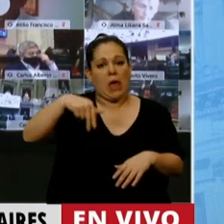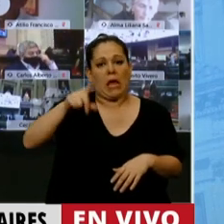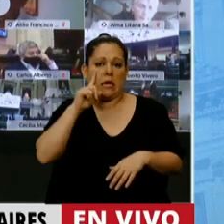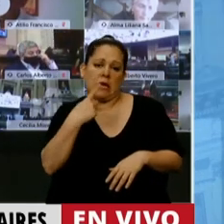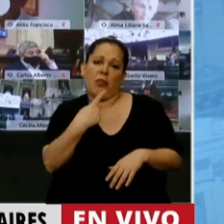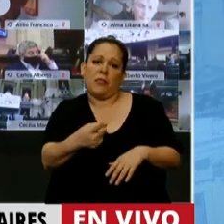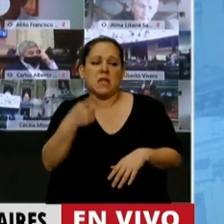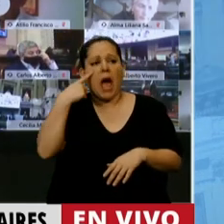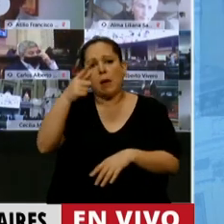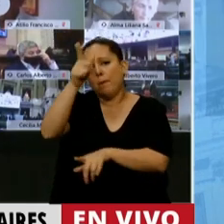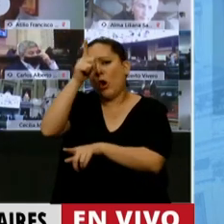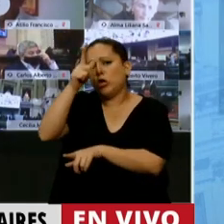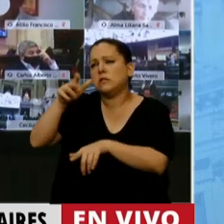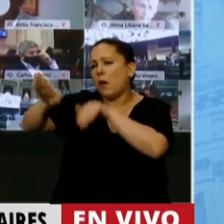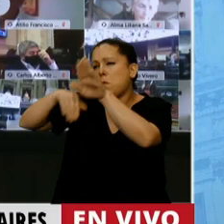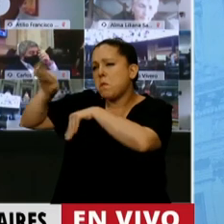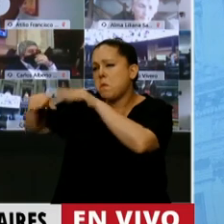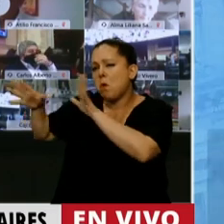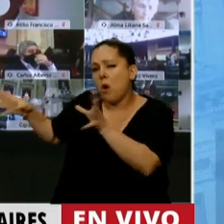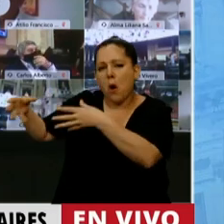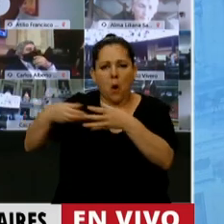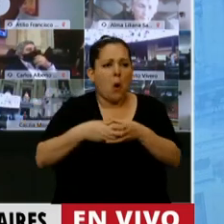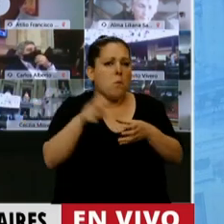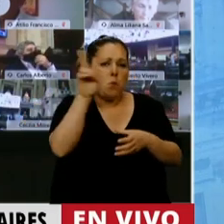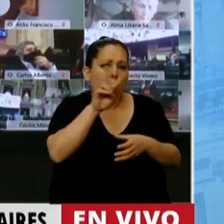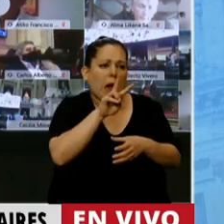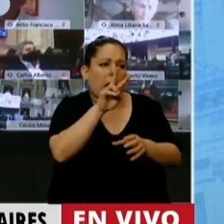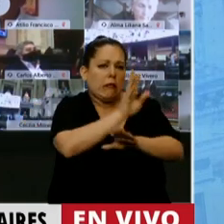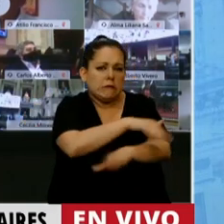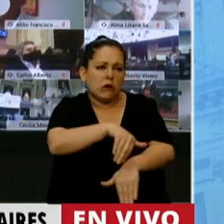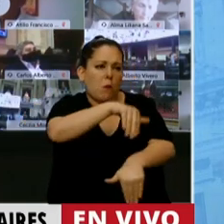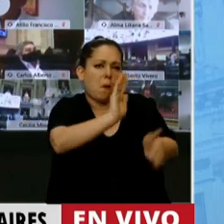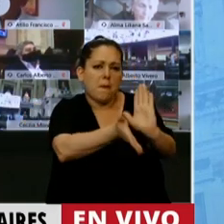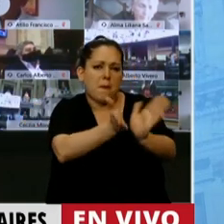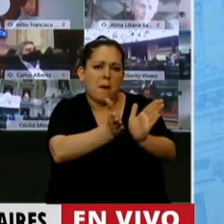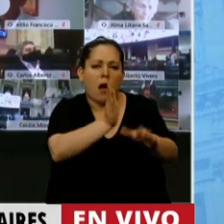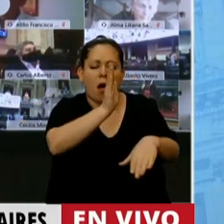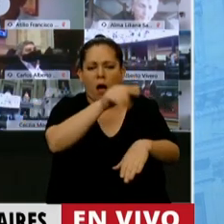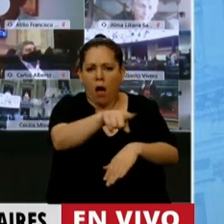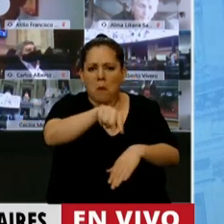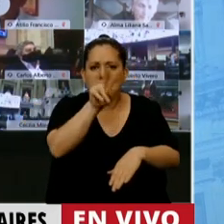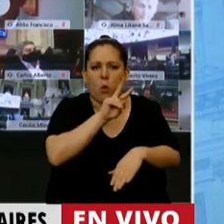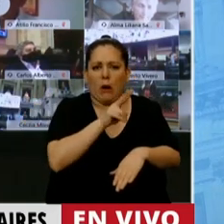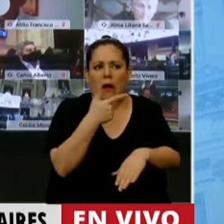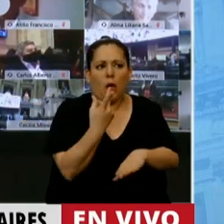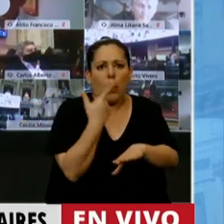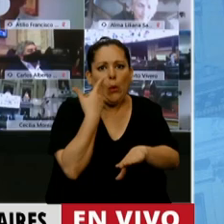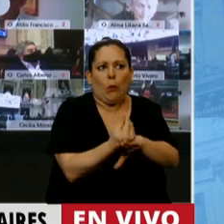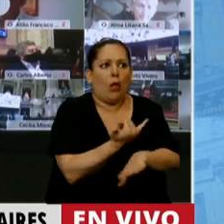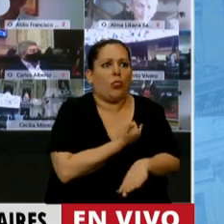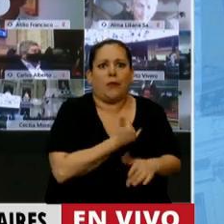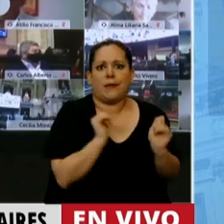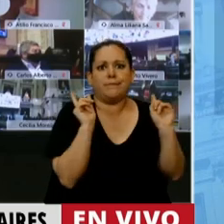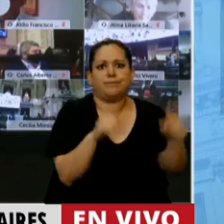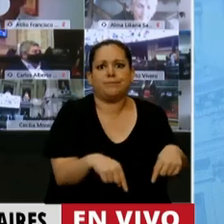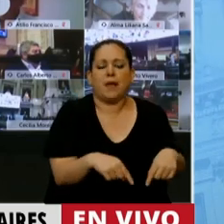va a juntar para palear a mujeres con chicos que no tienen donde vivir. Impresionante. Esa es la política de Estado que tenemos porque aparte en este